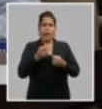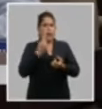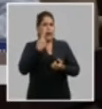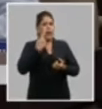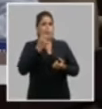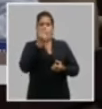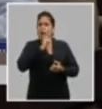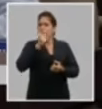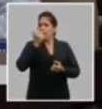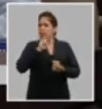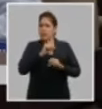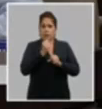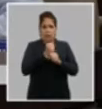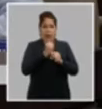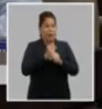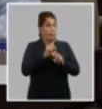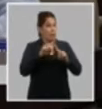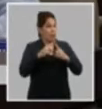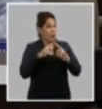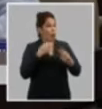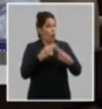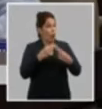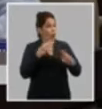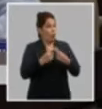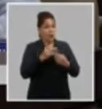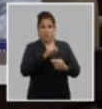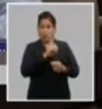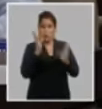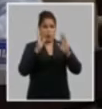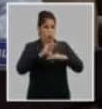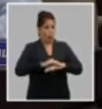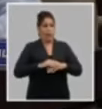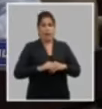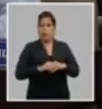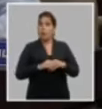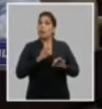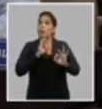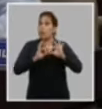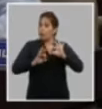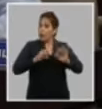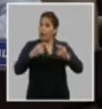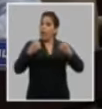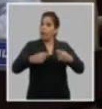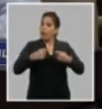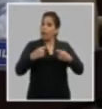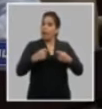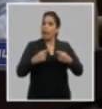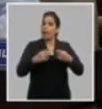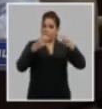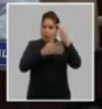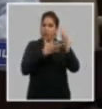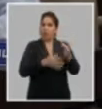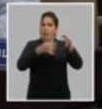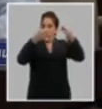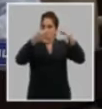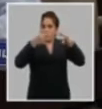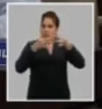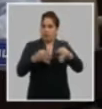ver que todo es más fácil sin embargo si nos confiamos se puede convertir en un boomerang por lo tanto nosotros tenemos que de verdad